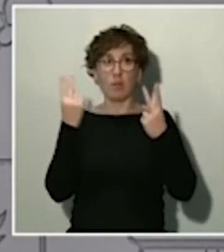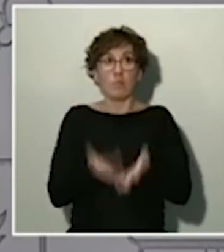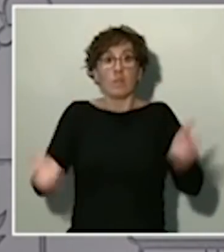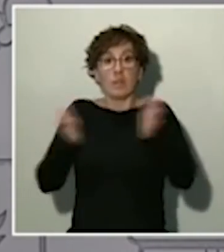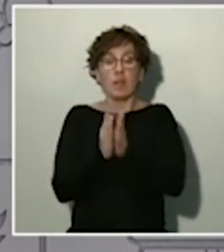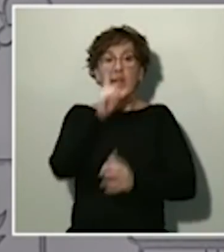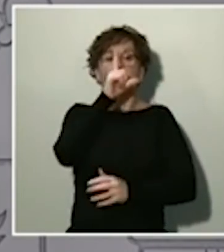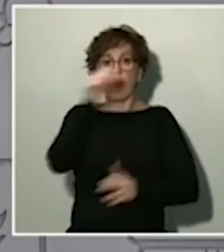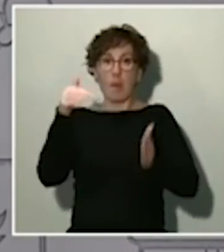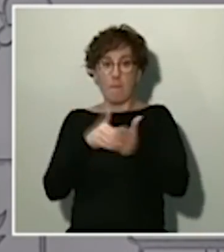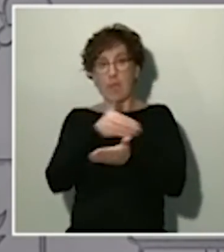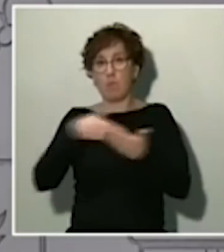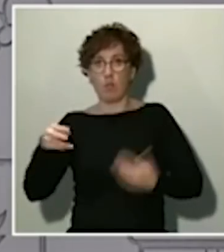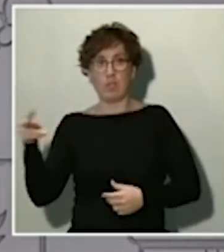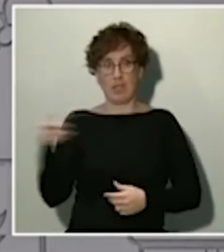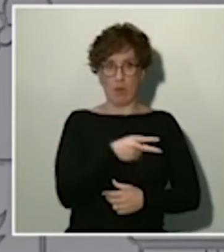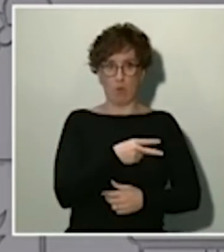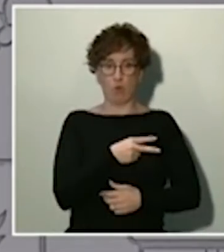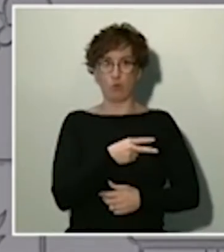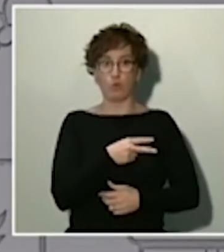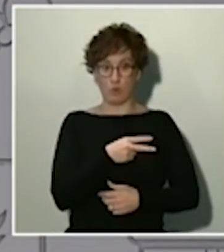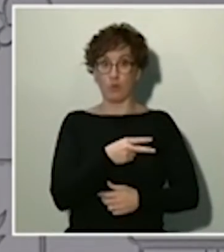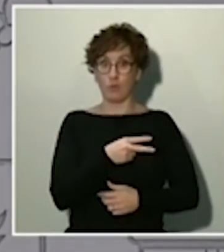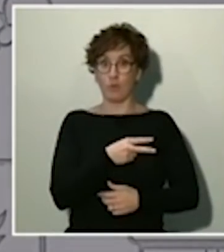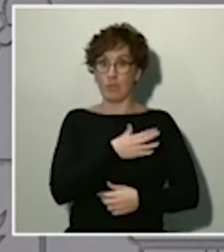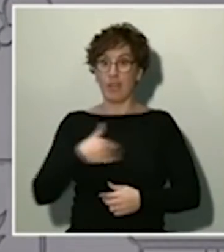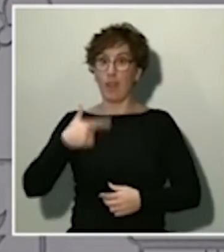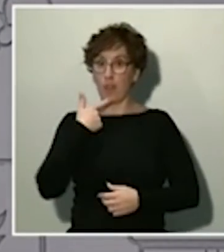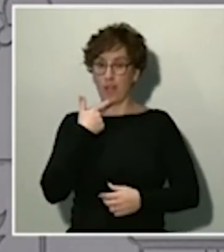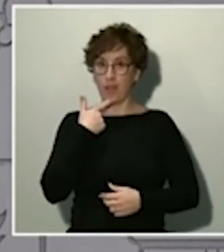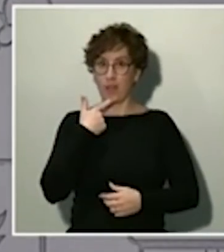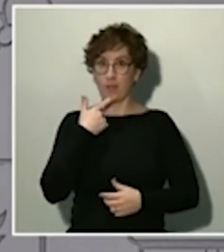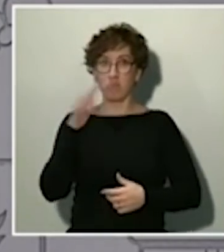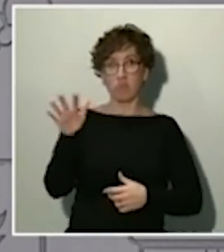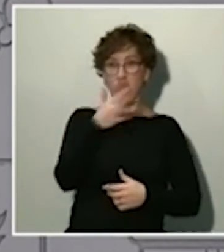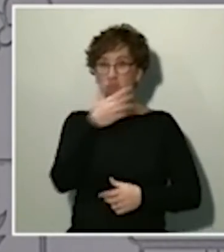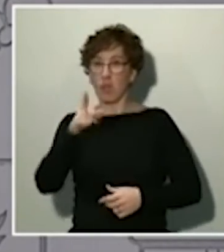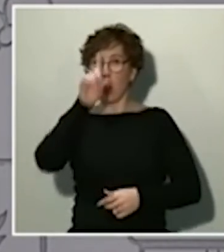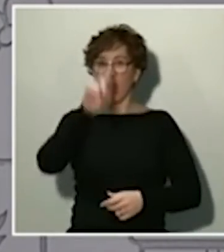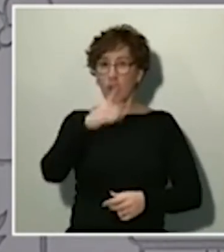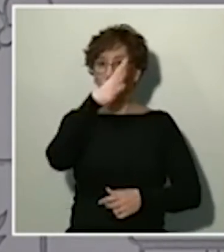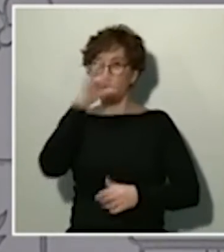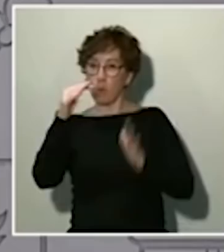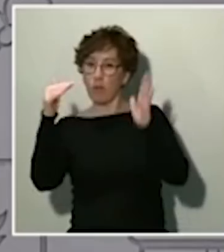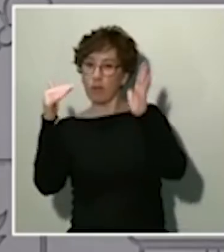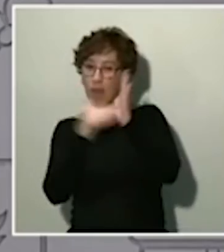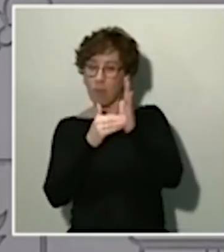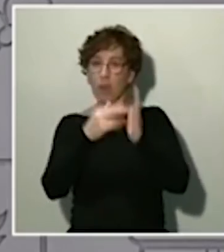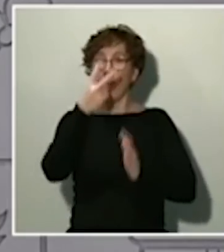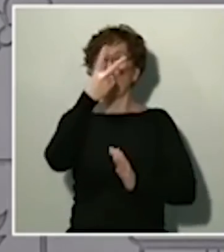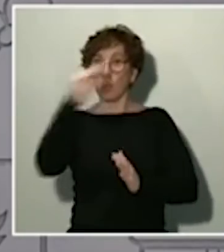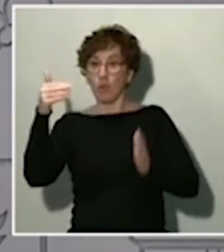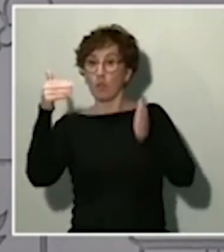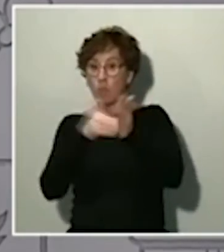100.000 millones de euros. Lo que permitirá movilizar entre 150.000 y 200.000 millones de euros en nuestro